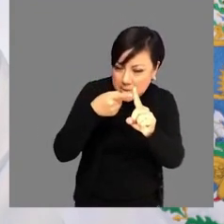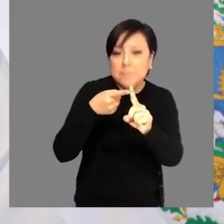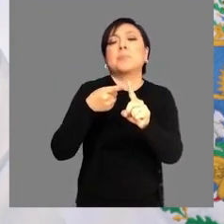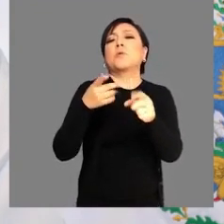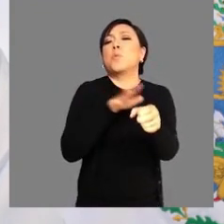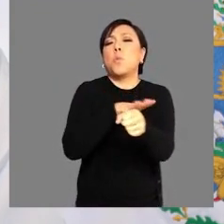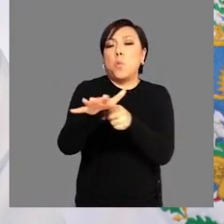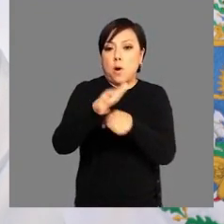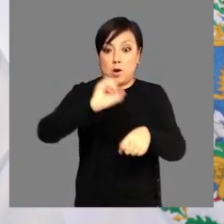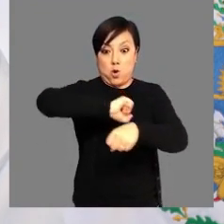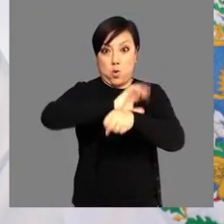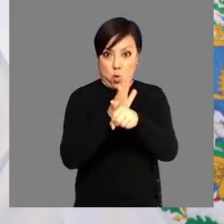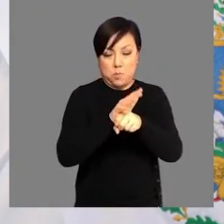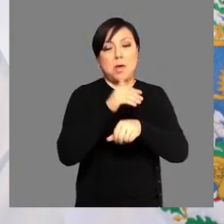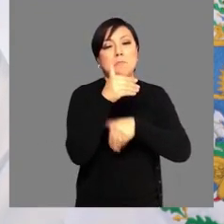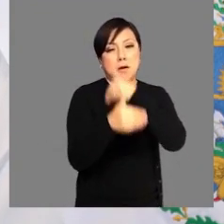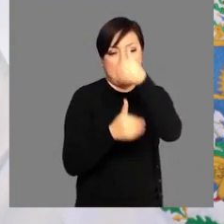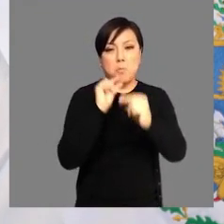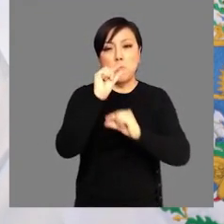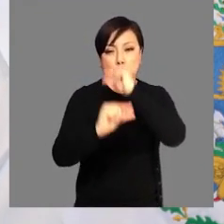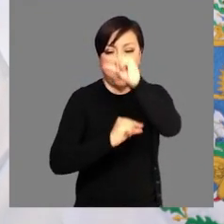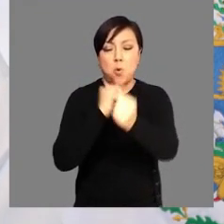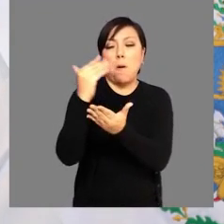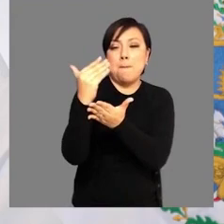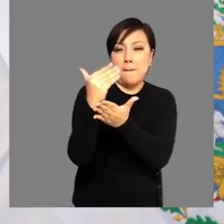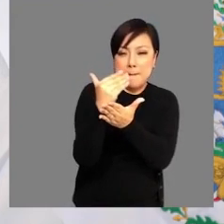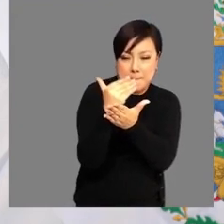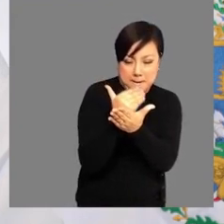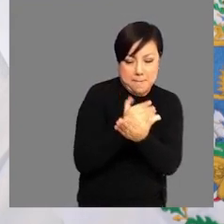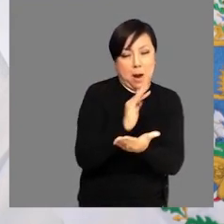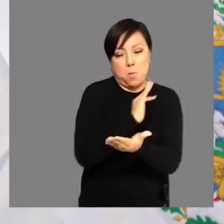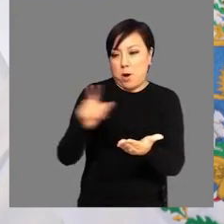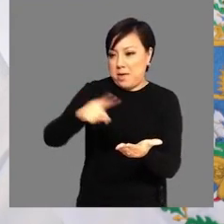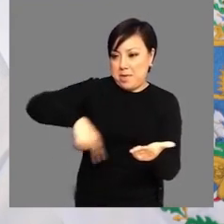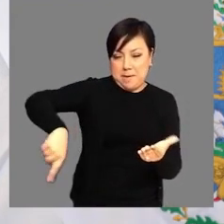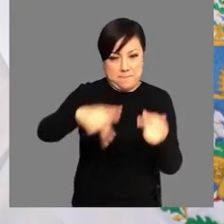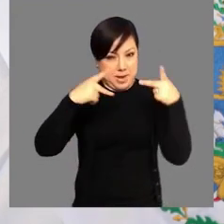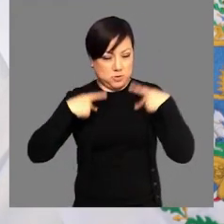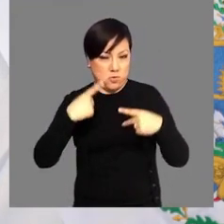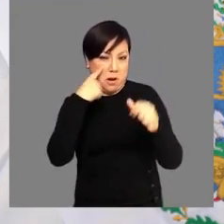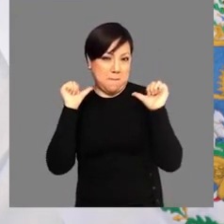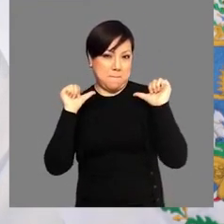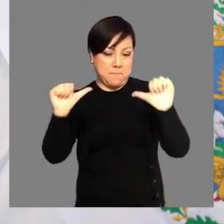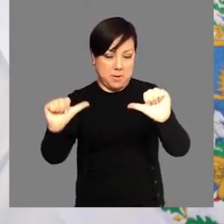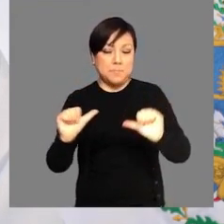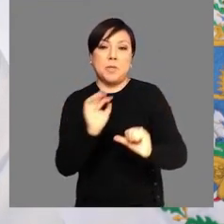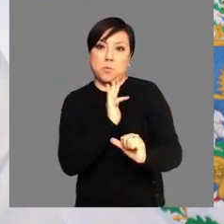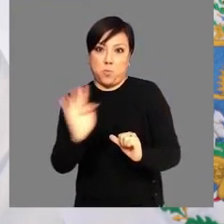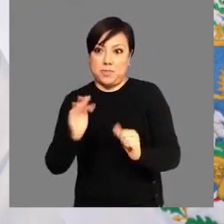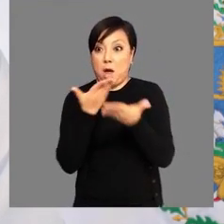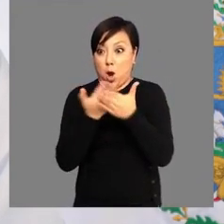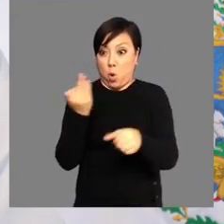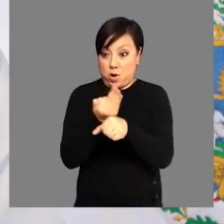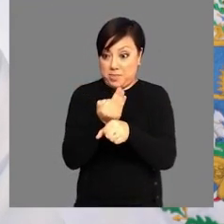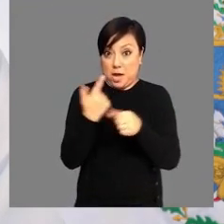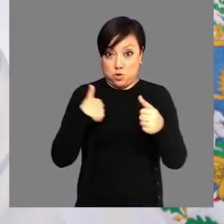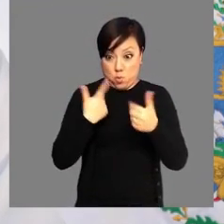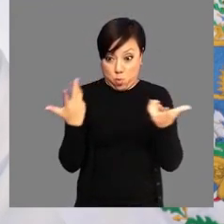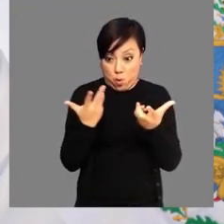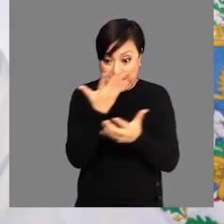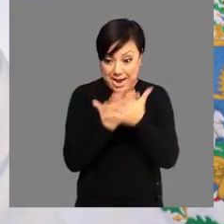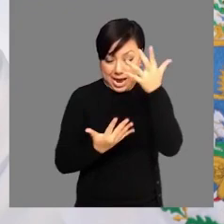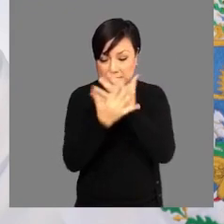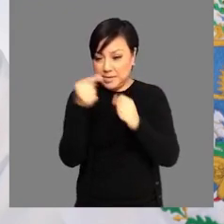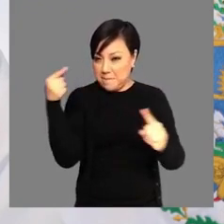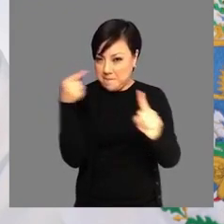las fiestas y enfocarte en un año durante el cual, tarde o temprano, veremos a COVID-19 ocupar el lugar que hoy ocupan otros padecimientos que antes amenazaron a la